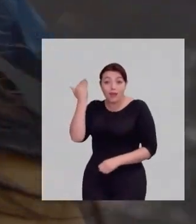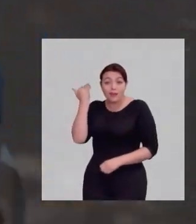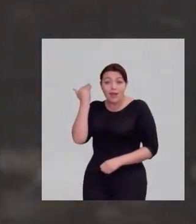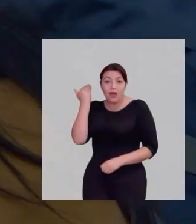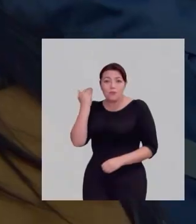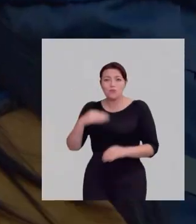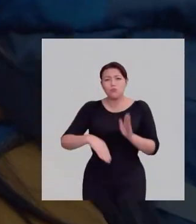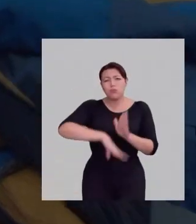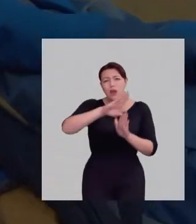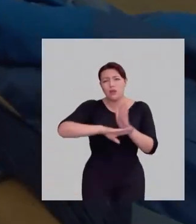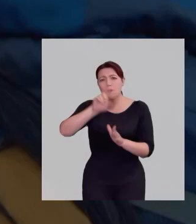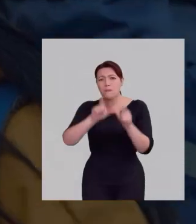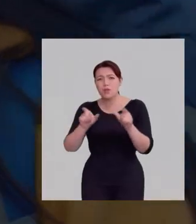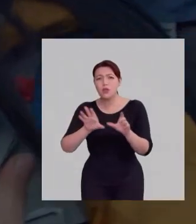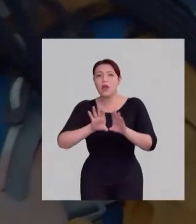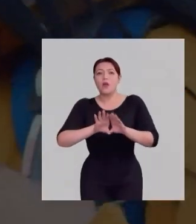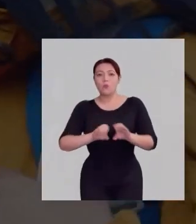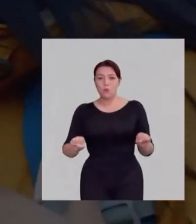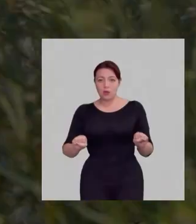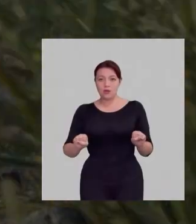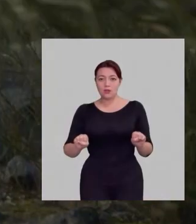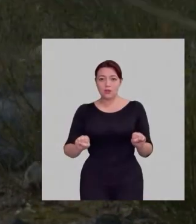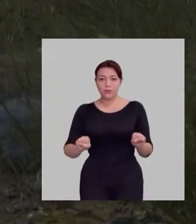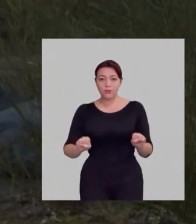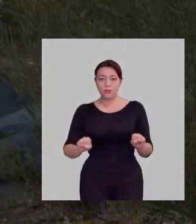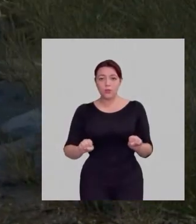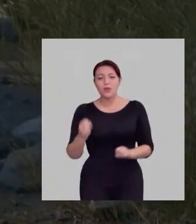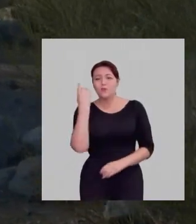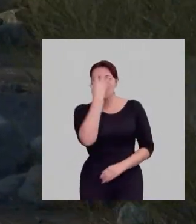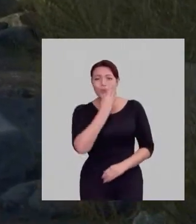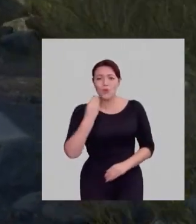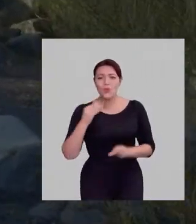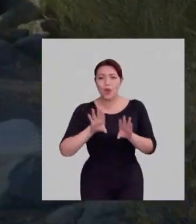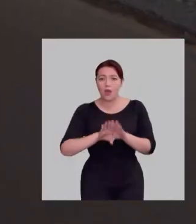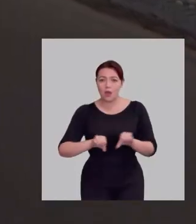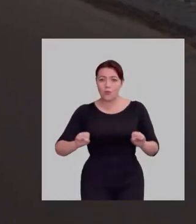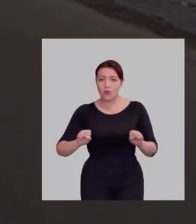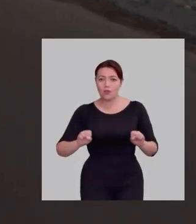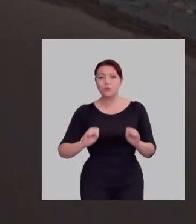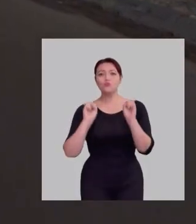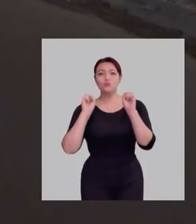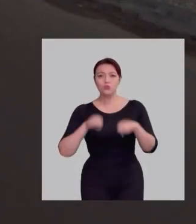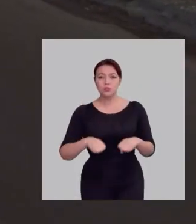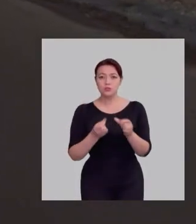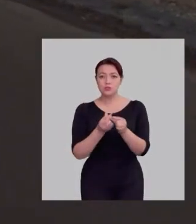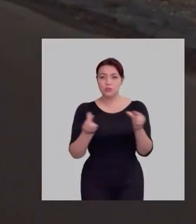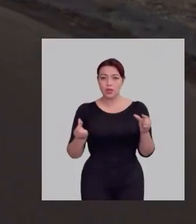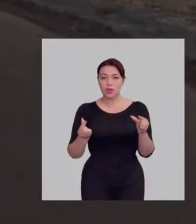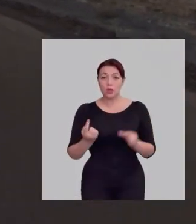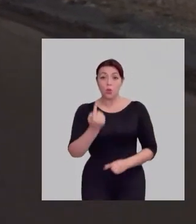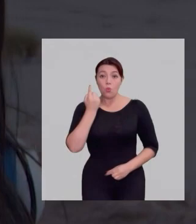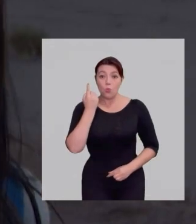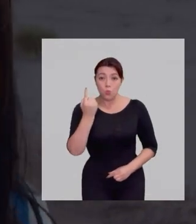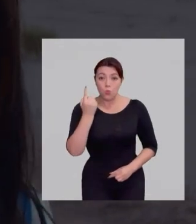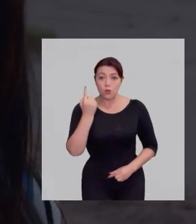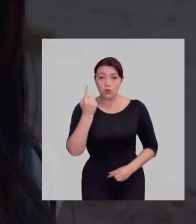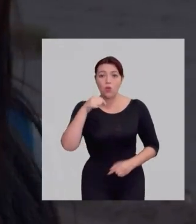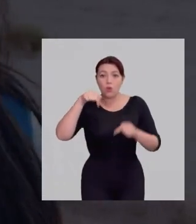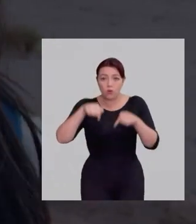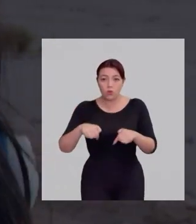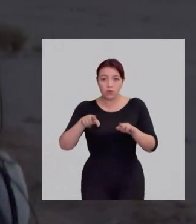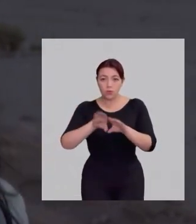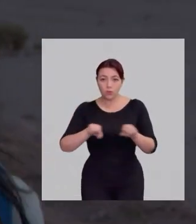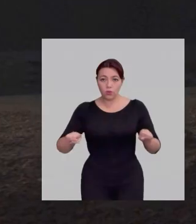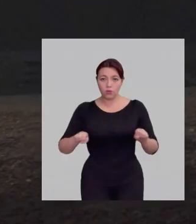una gran mayoría, teníamos un acuerdo. Era un hermoso acuerdo nacional. Y hoy día lo único en que estamos todos de